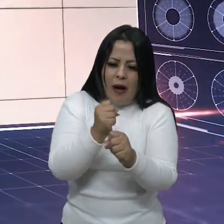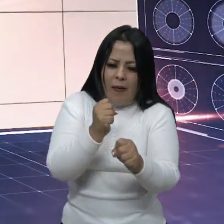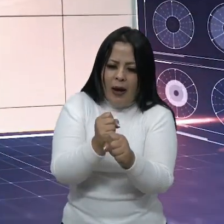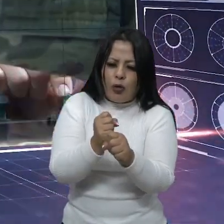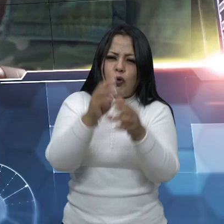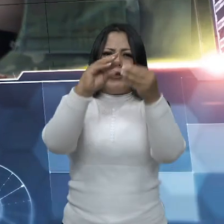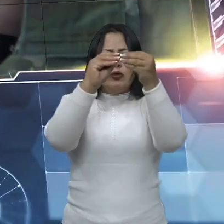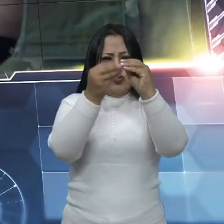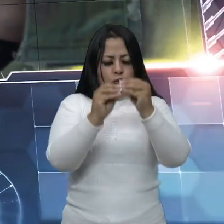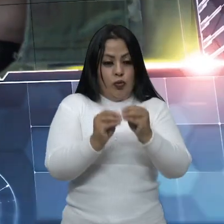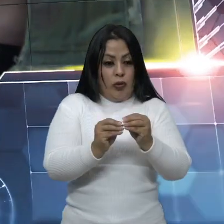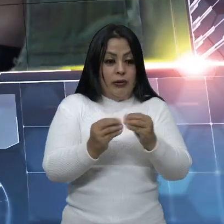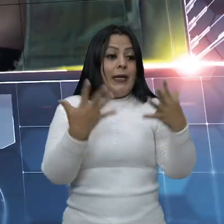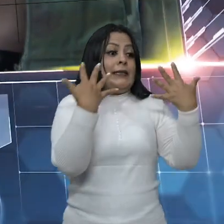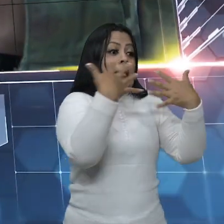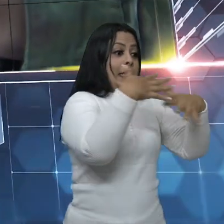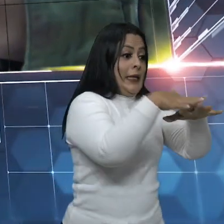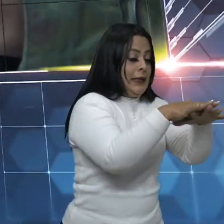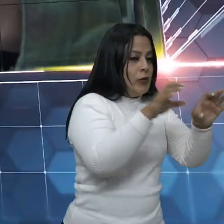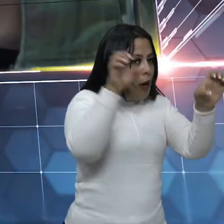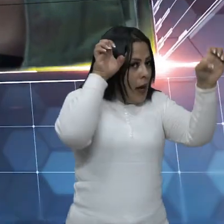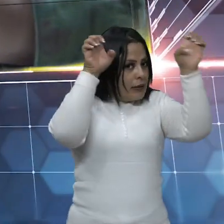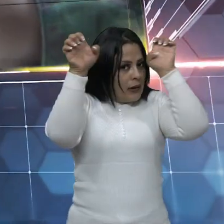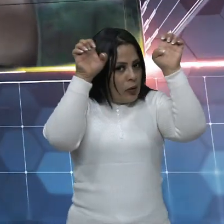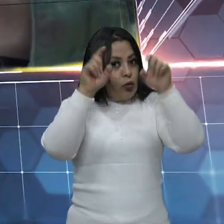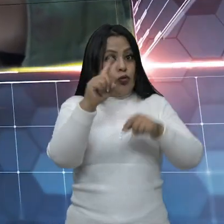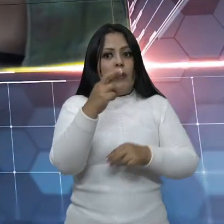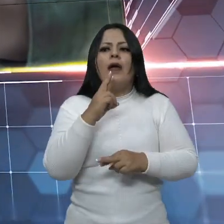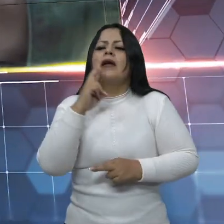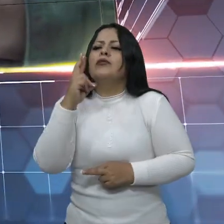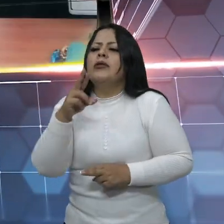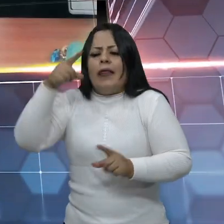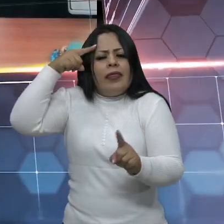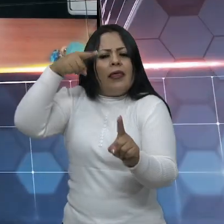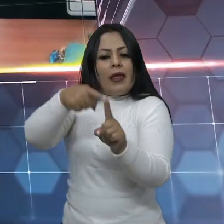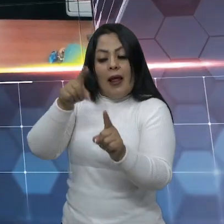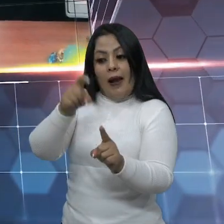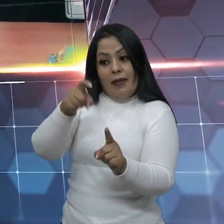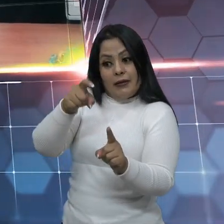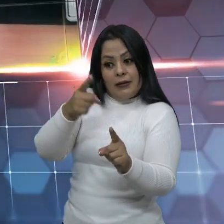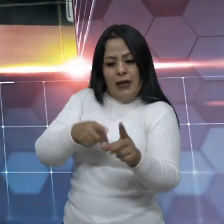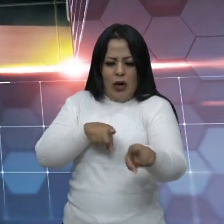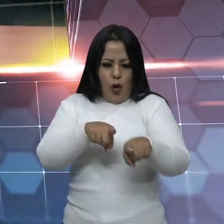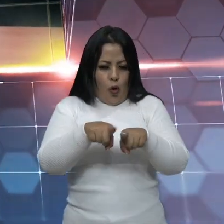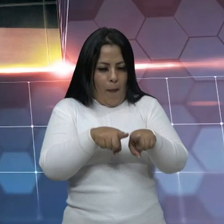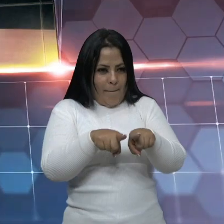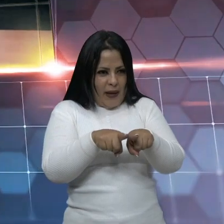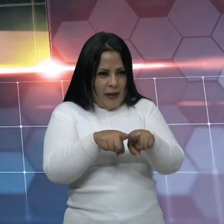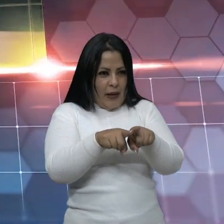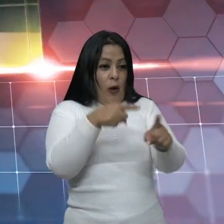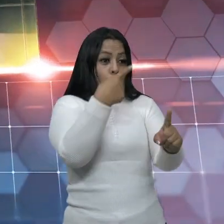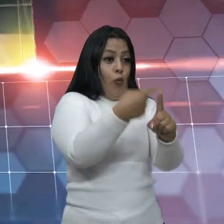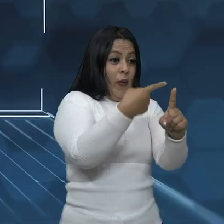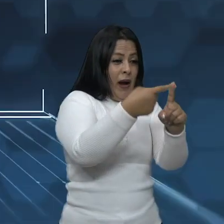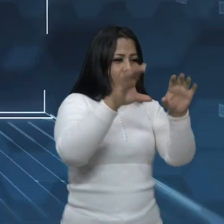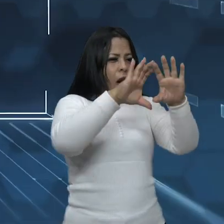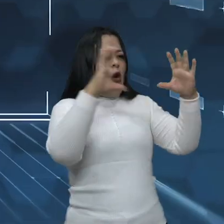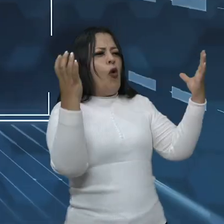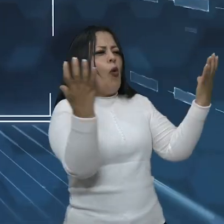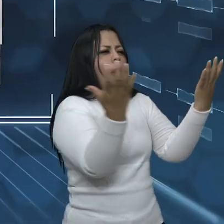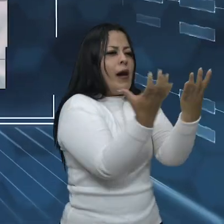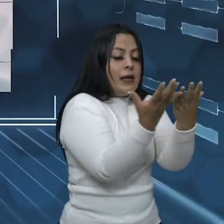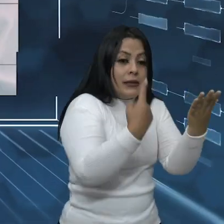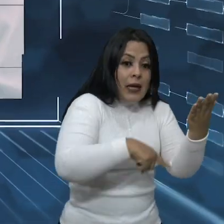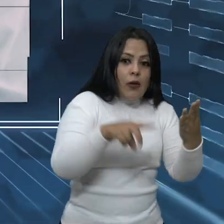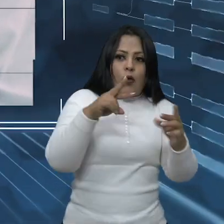sus modelos. Esta integración estratégica es una respuesta directa a la necesidad de competir en un mercado globalizado, de